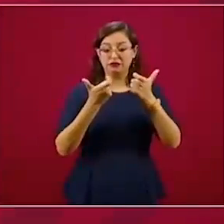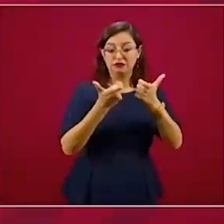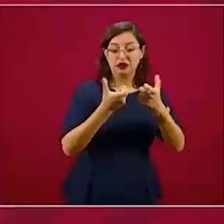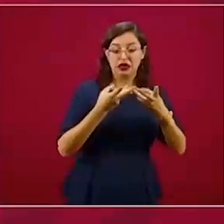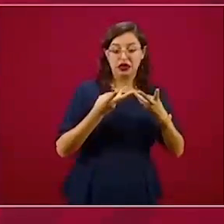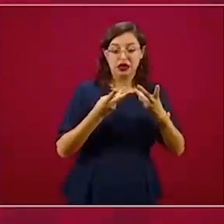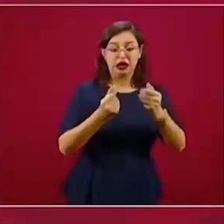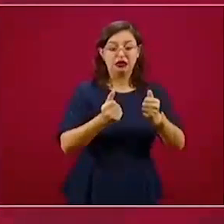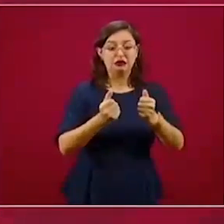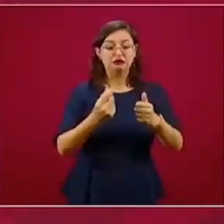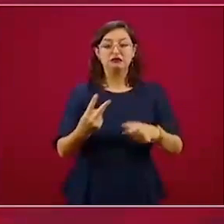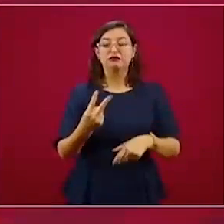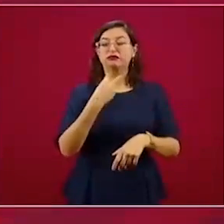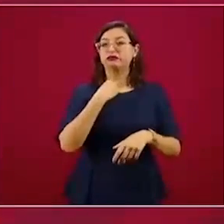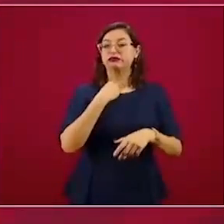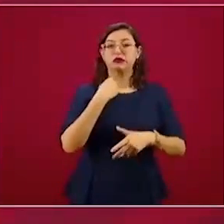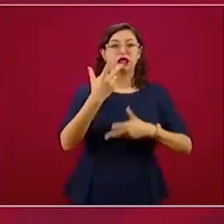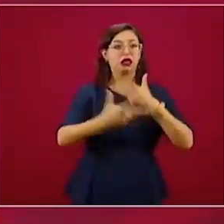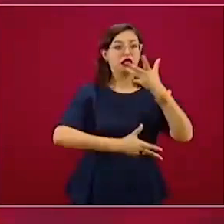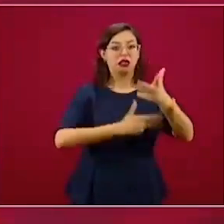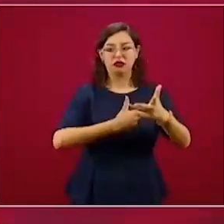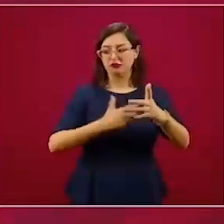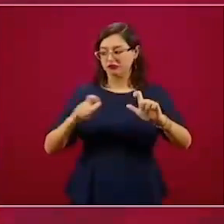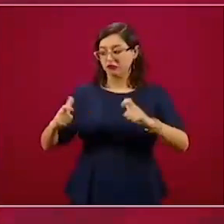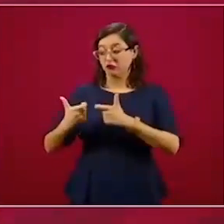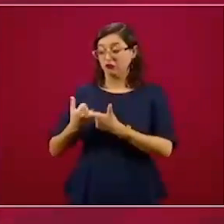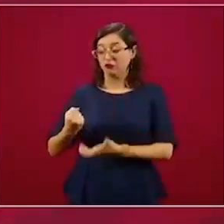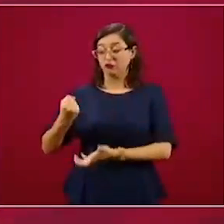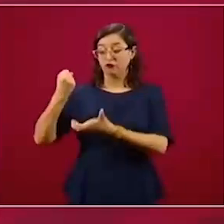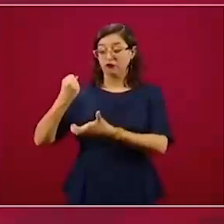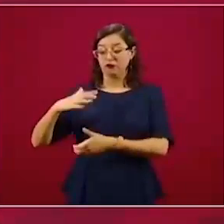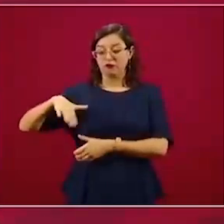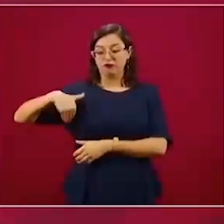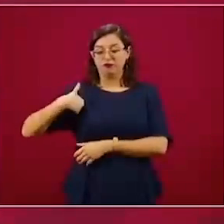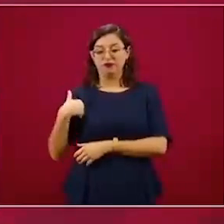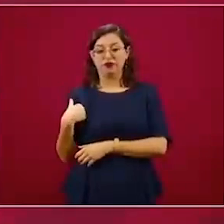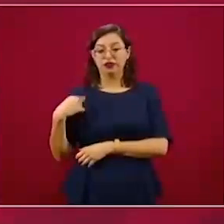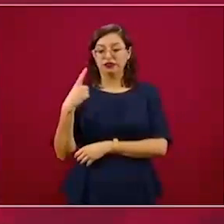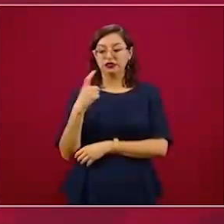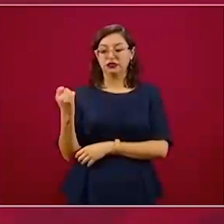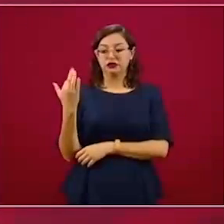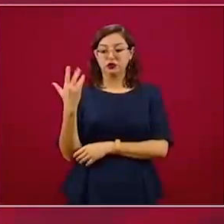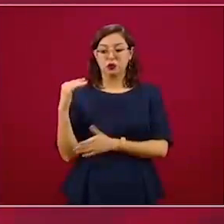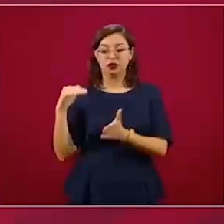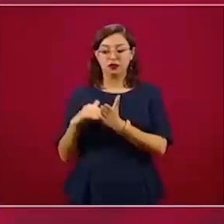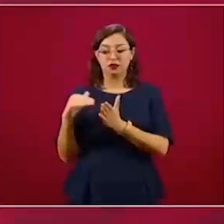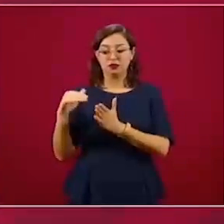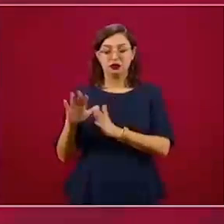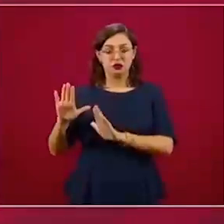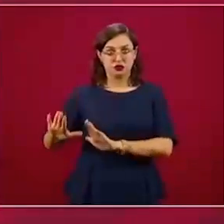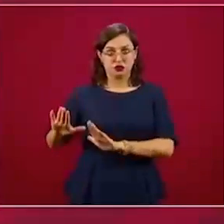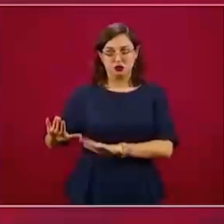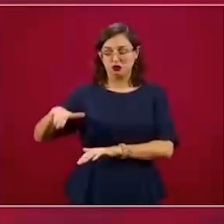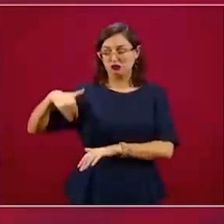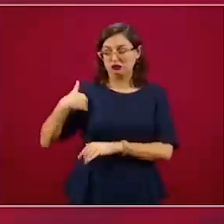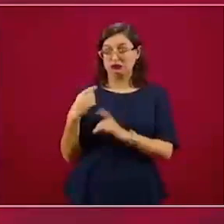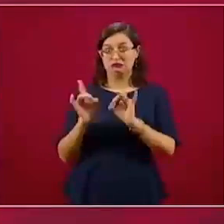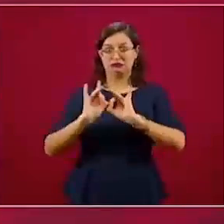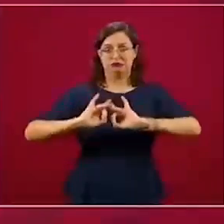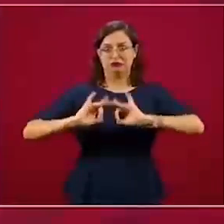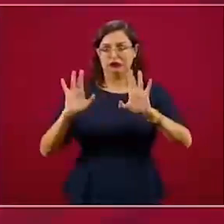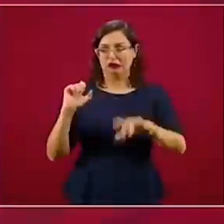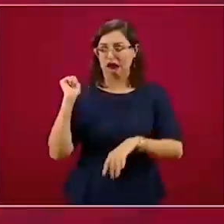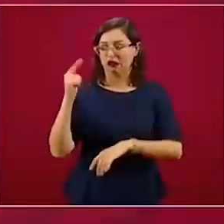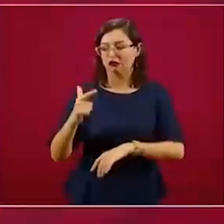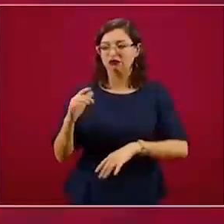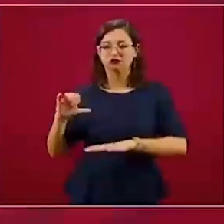una crisis, es un fondo de 150 mil millones, así existe un fondo de 60